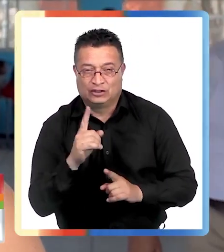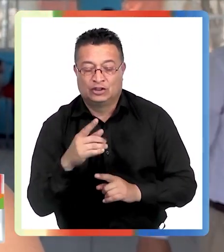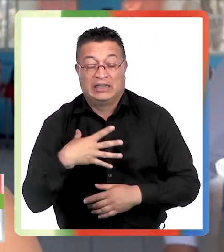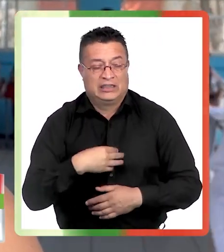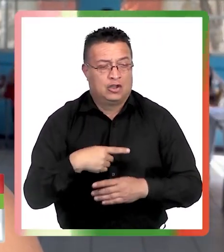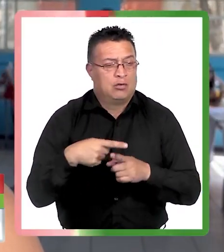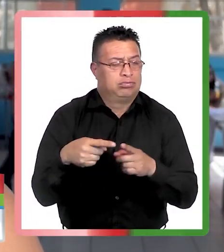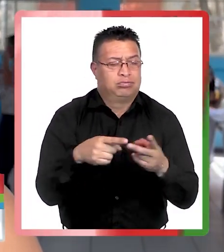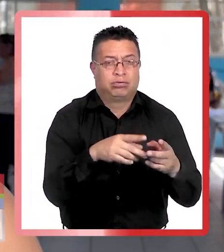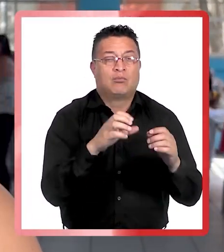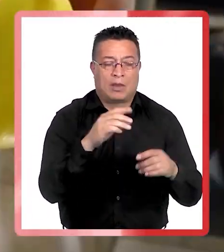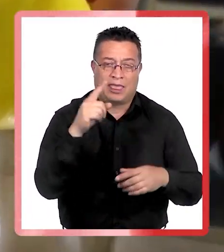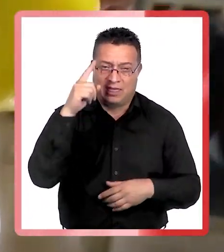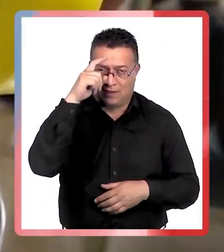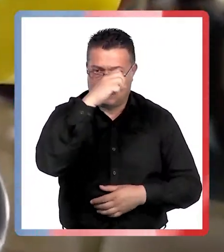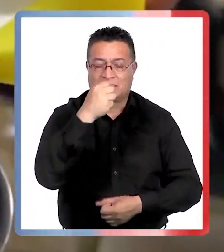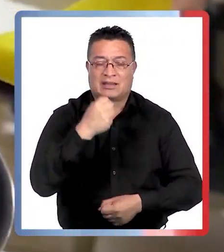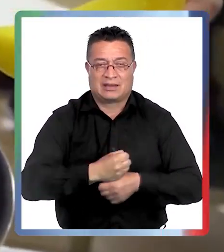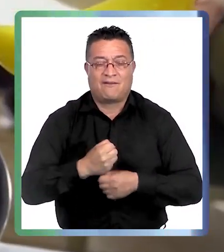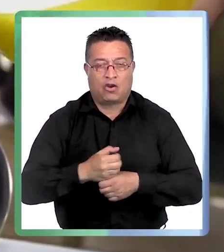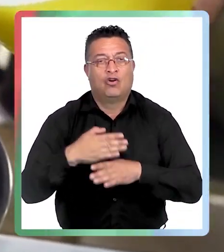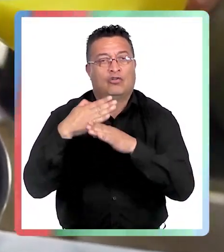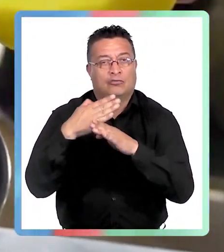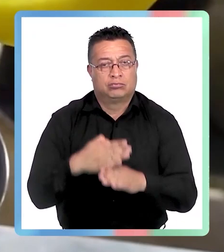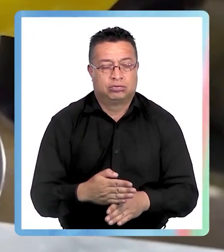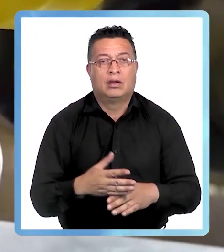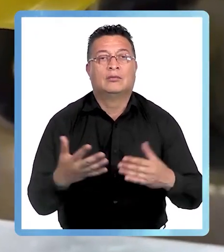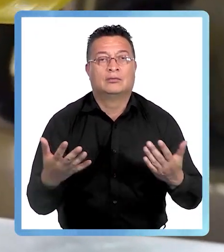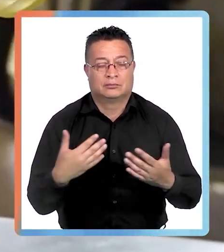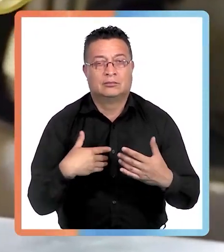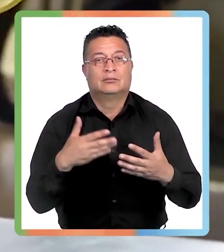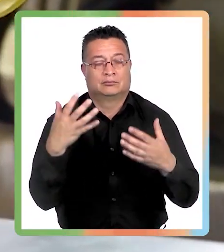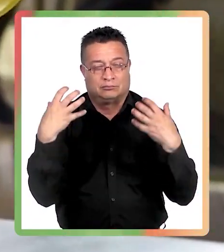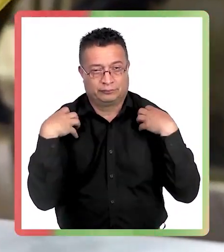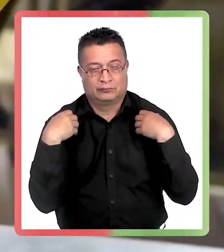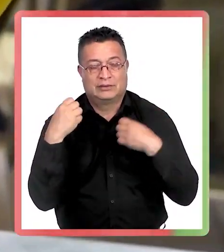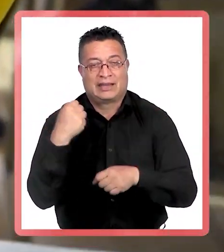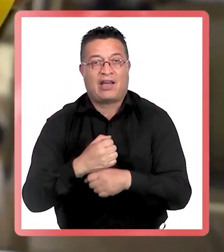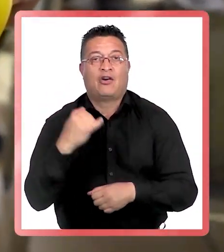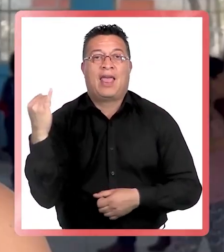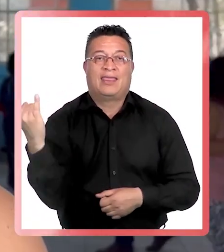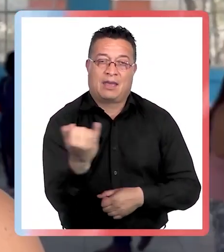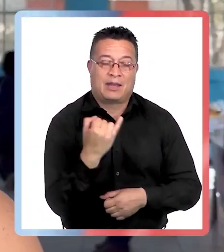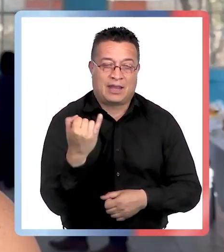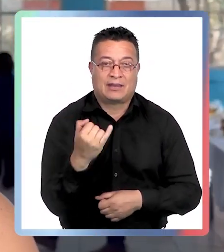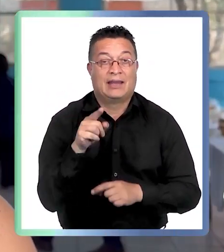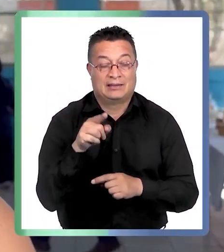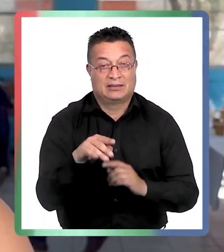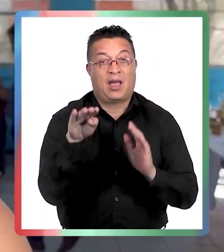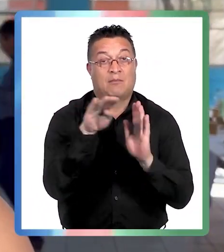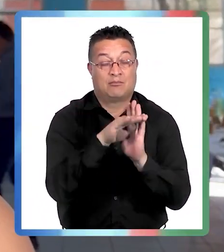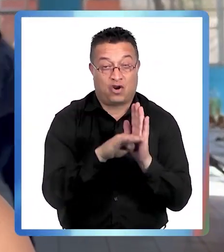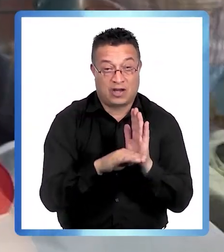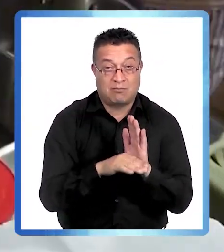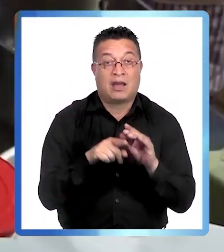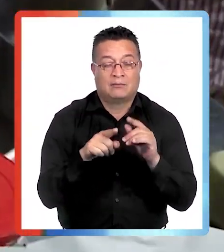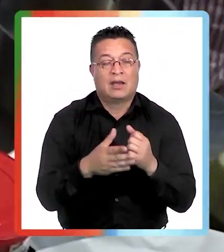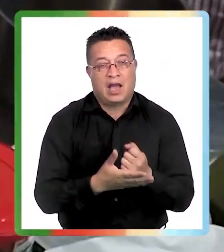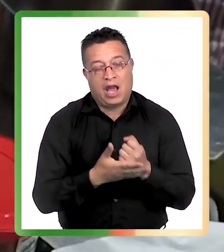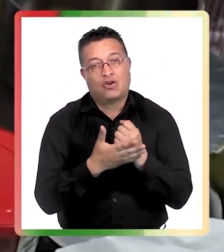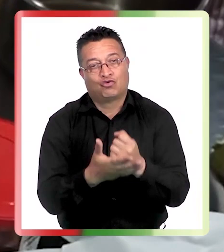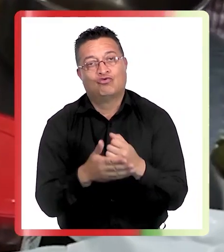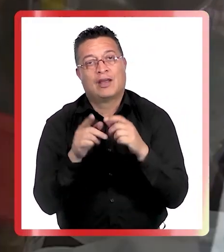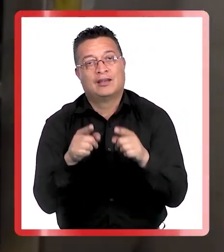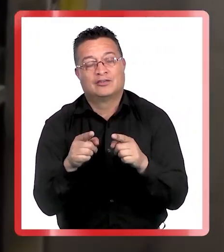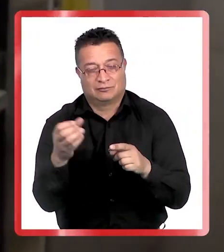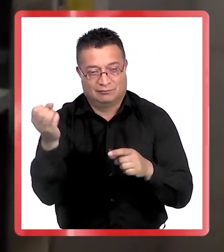es muy difícil tener un trabajo fijo, porque tenemos que esforzarnos y trabajar independiente. Y este programa, estas instancias nos ayudan a